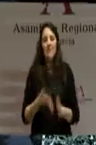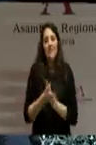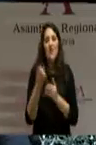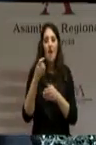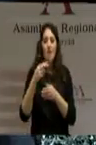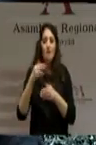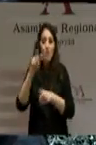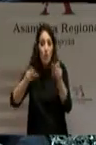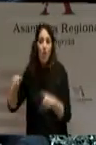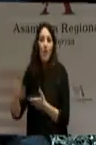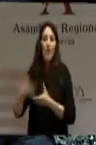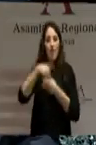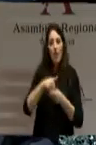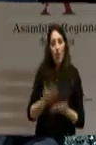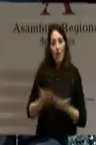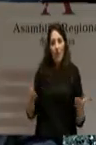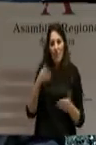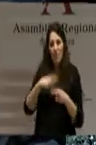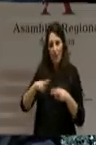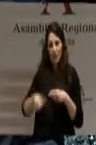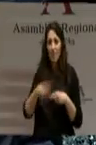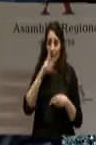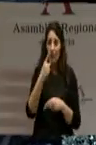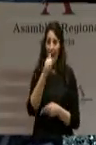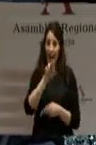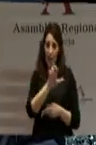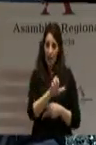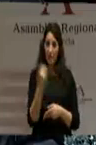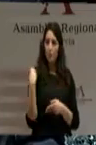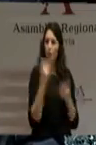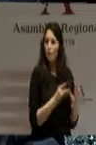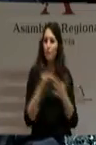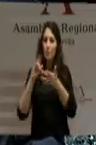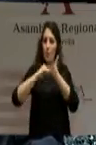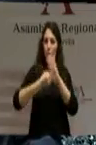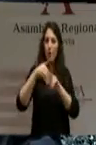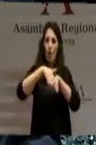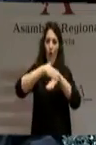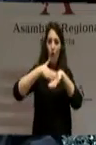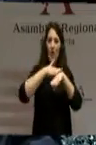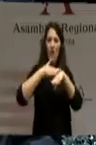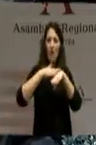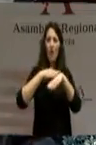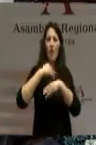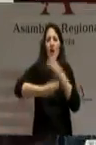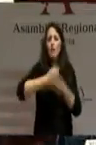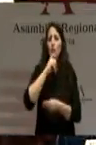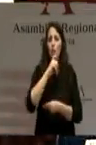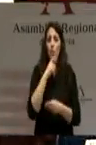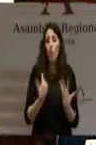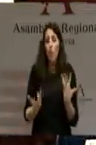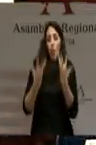Por eso, Alberto Garre pilotará un gran proyecto de Gobierno construido codo con codo con los ciudadanos,